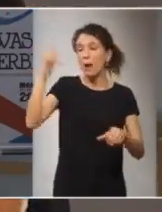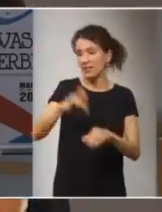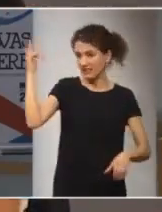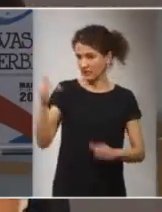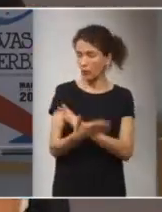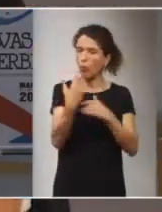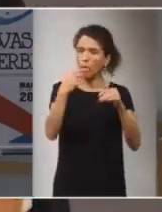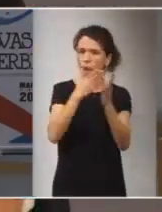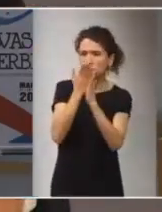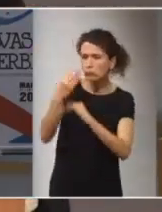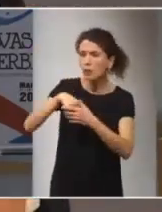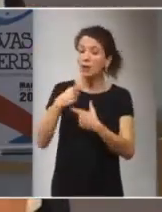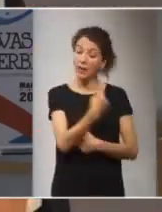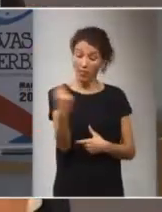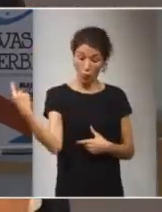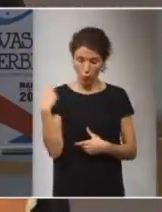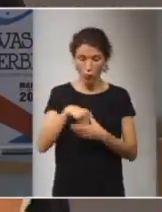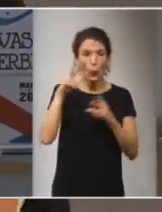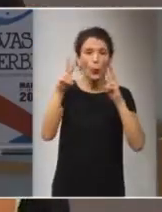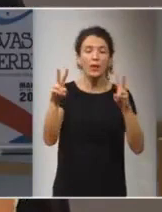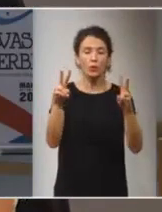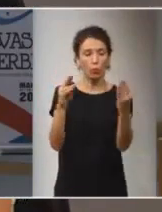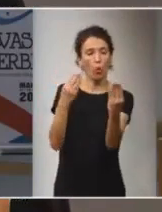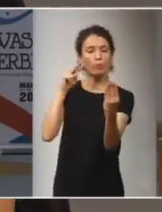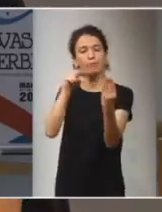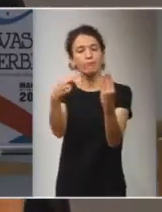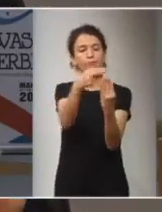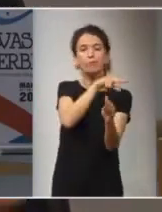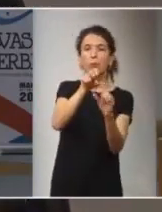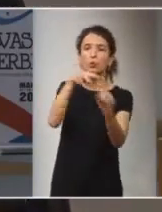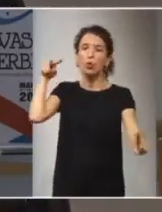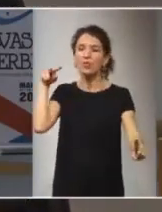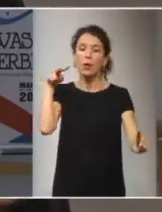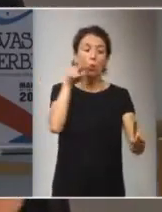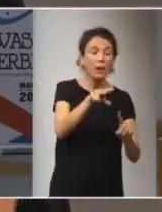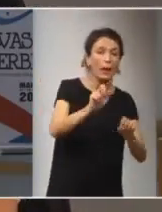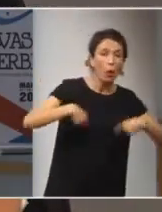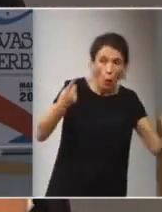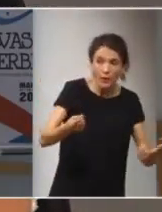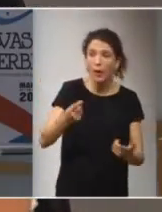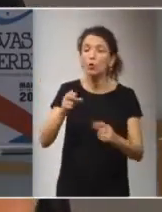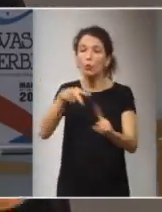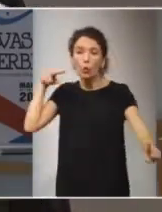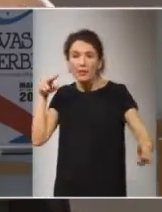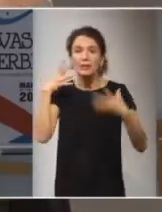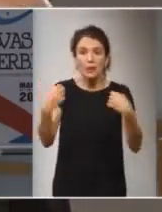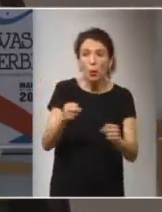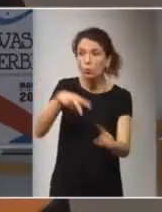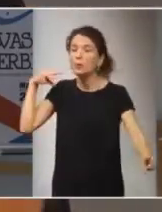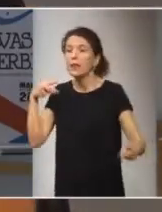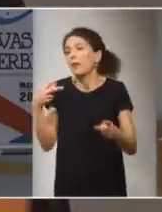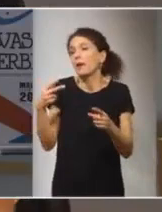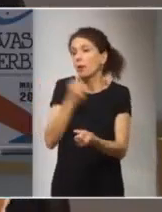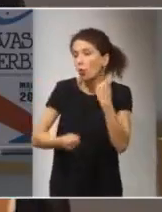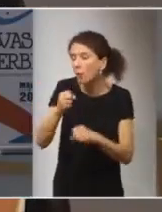y decíamos quizás cada uno de nosotros esté viendo una faceta del diamante uno ve la parte de ecología uno ve la parte de salud otro ve la parte de economía